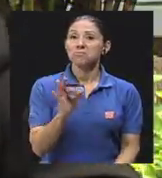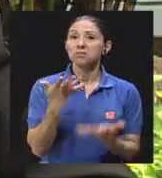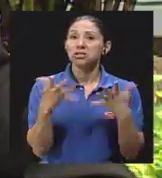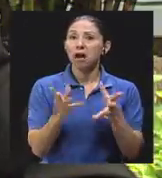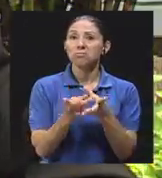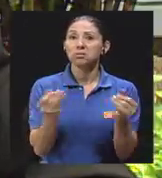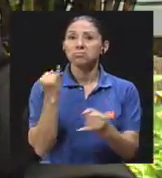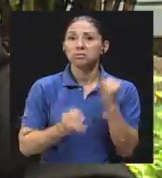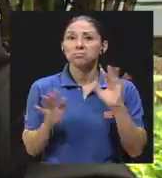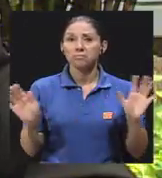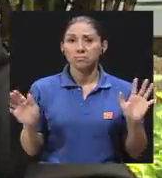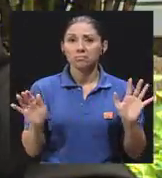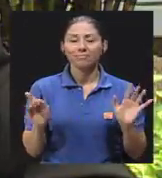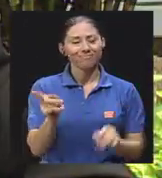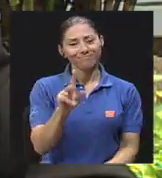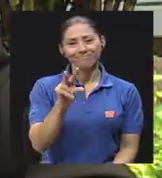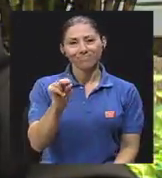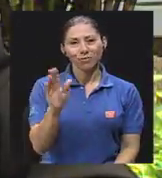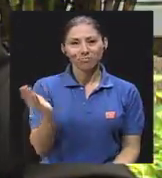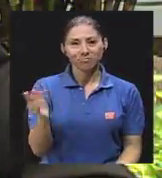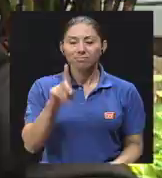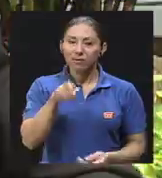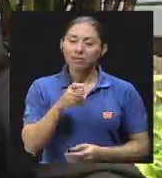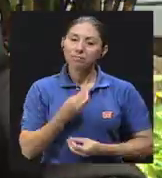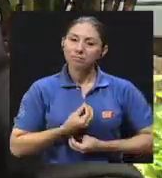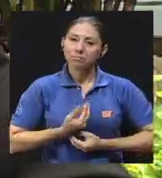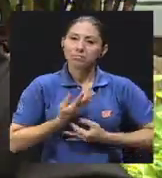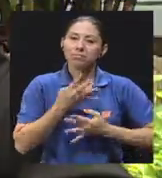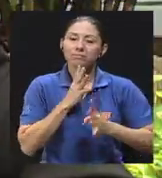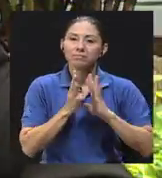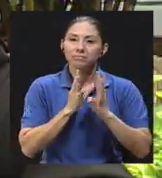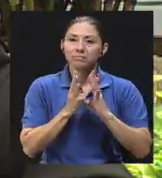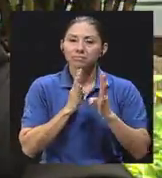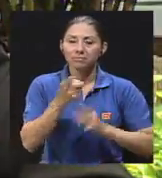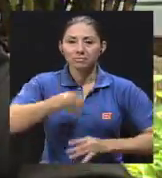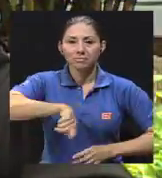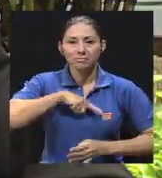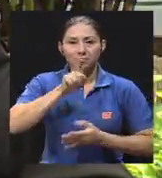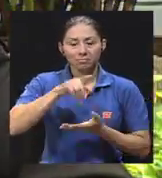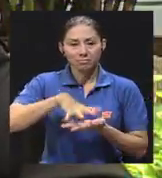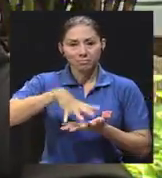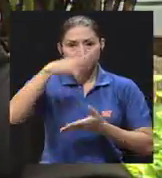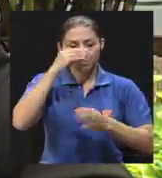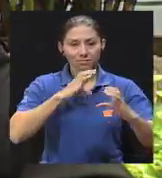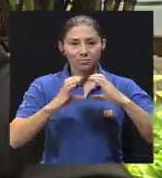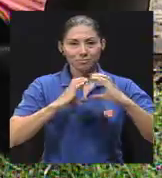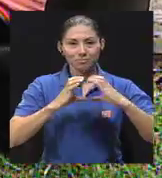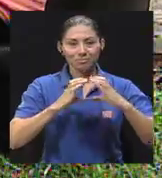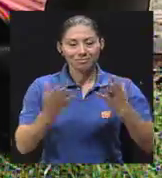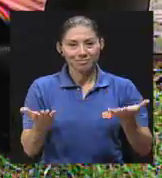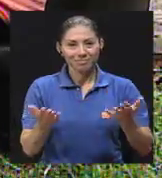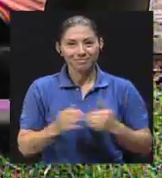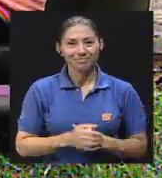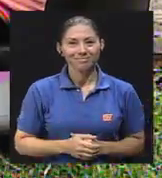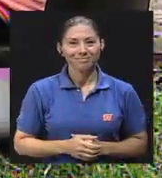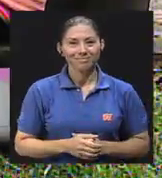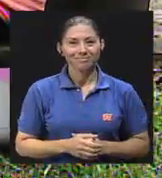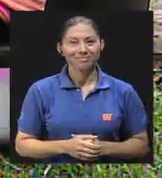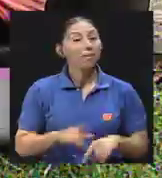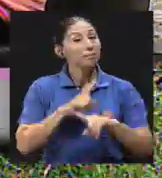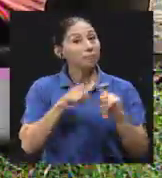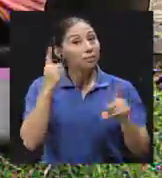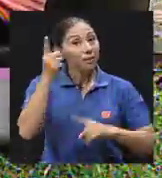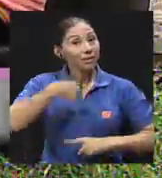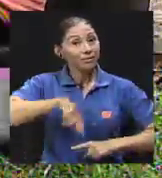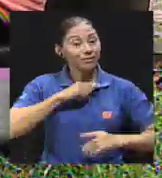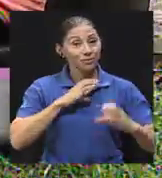solucionada la cosa, y no, hay que hablar, eso es lo que tenemos que aprender a comunicarnos. Pero para